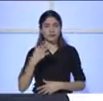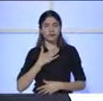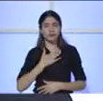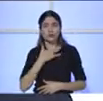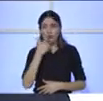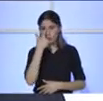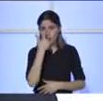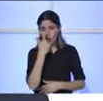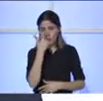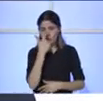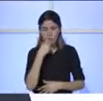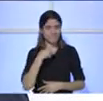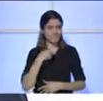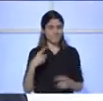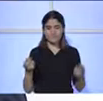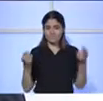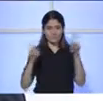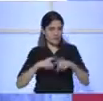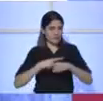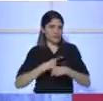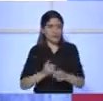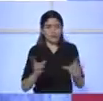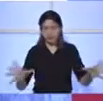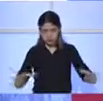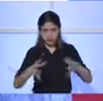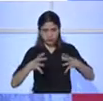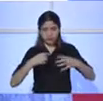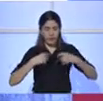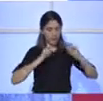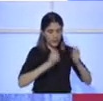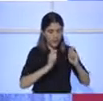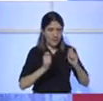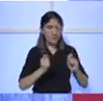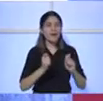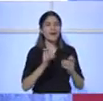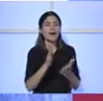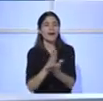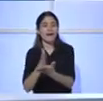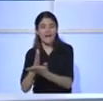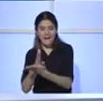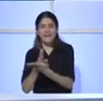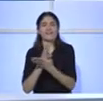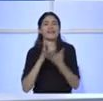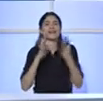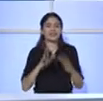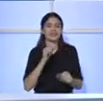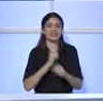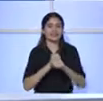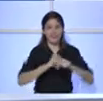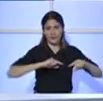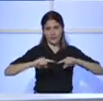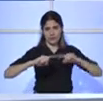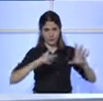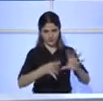tengan el control absoluto de todo. Con eso yo puedo brindar una gestión mejor para la ciudadanía. ¿Cómo están trabajando de manera coordinada con cada uno de los